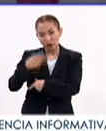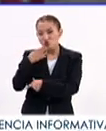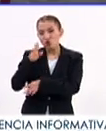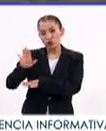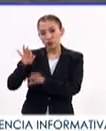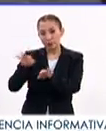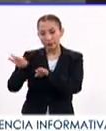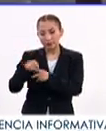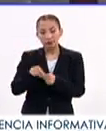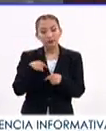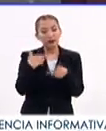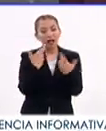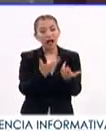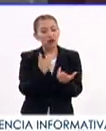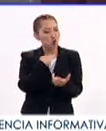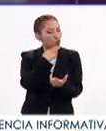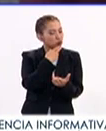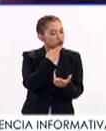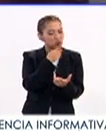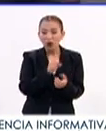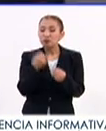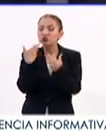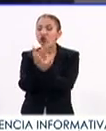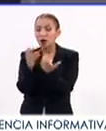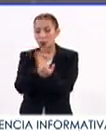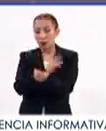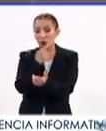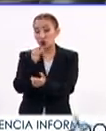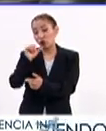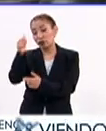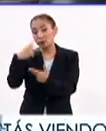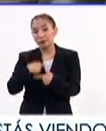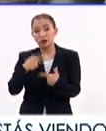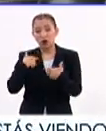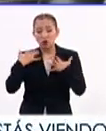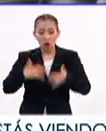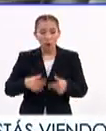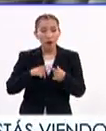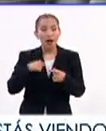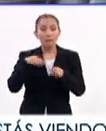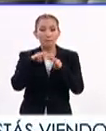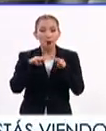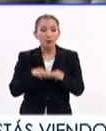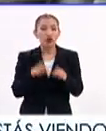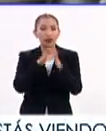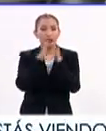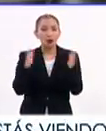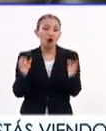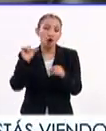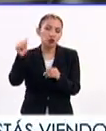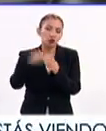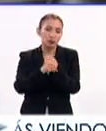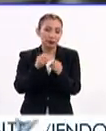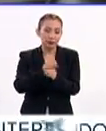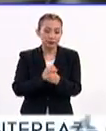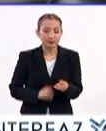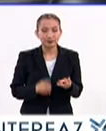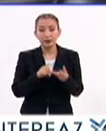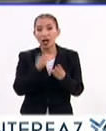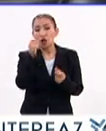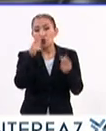conservar su empleo, donar lo que no utilizamos y aún puede ser utilizado como ropa, muebles, libros u otros objetos.